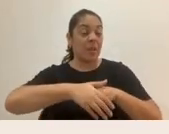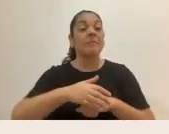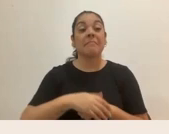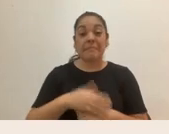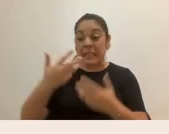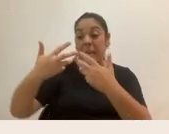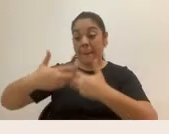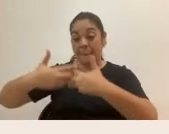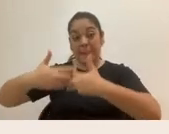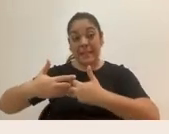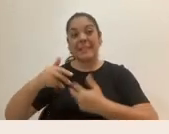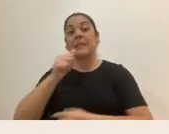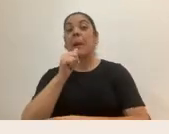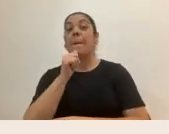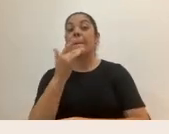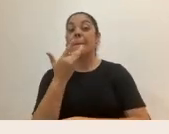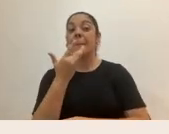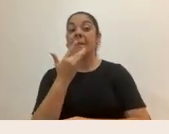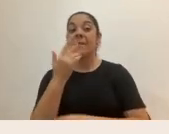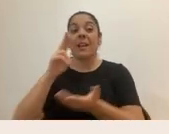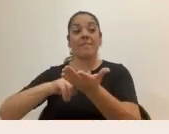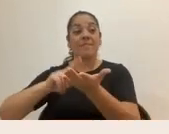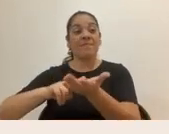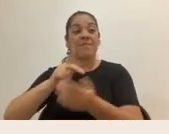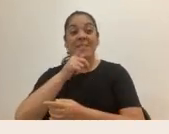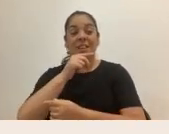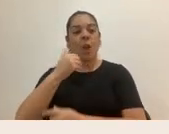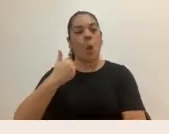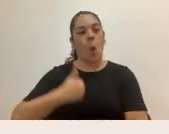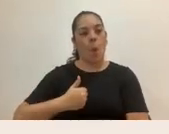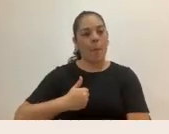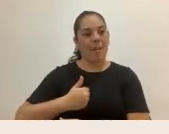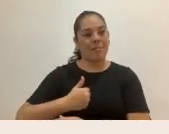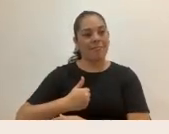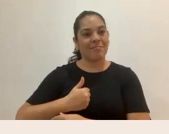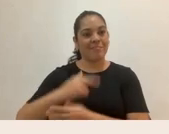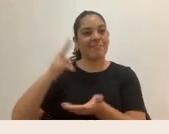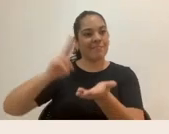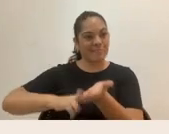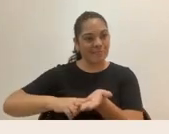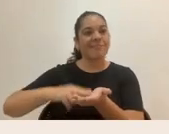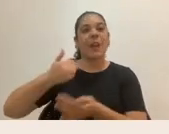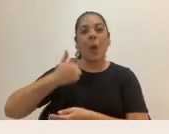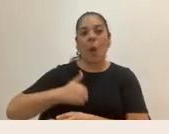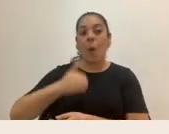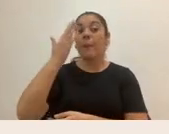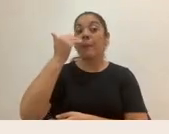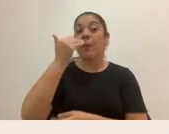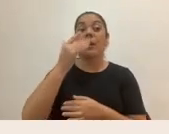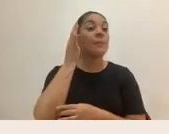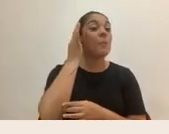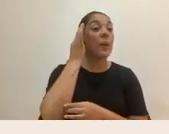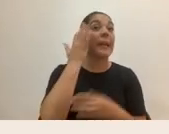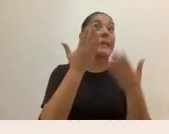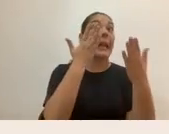hombres. precisamente porque la mujer tiene el riesgo de quedar